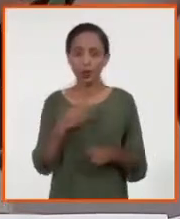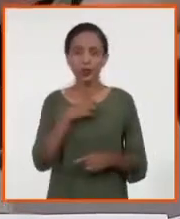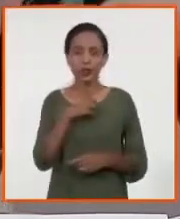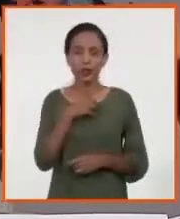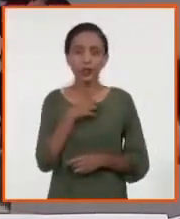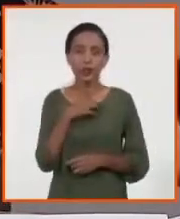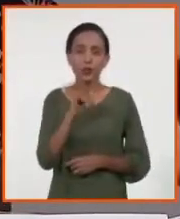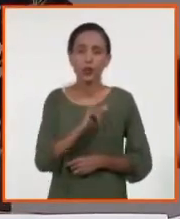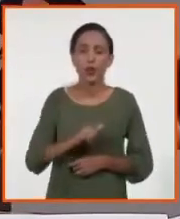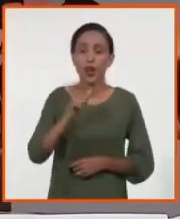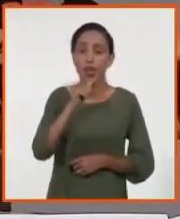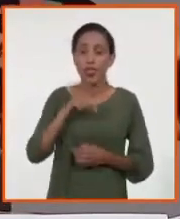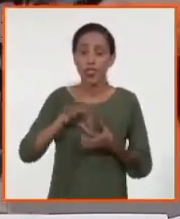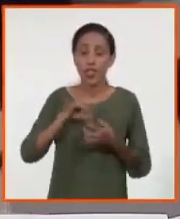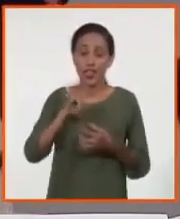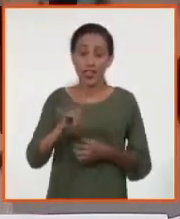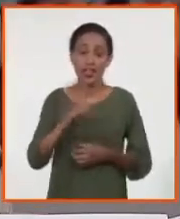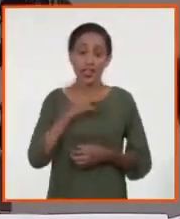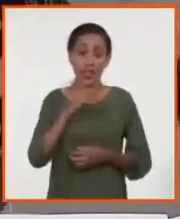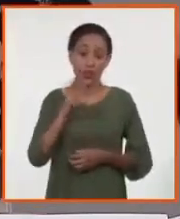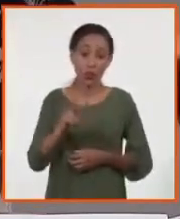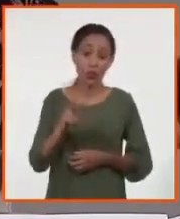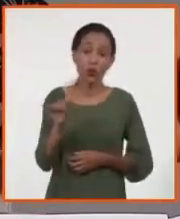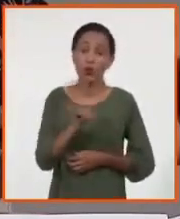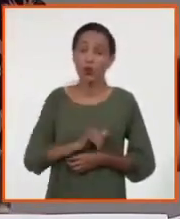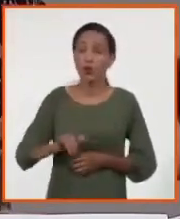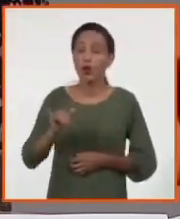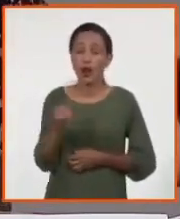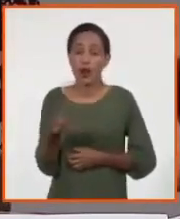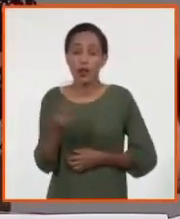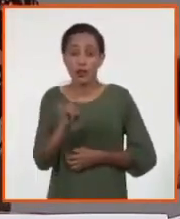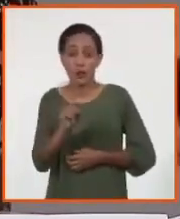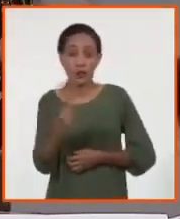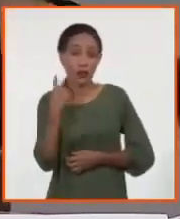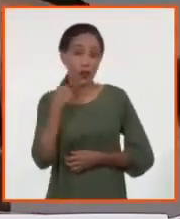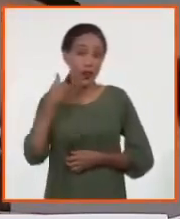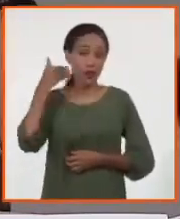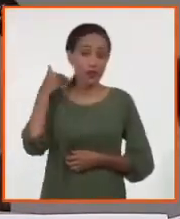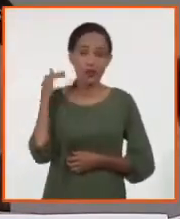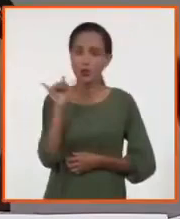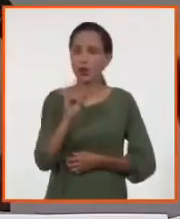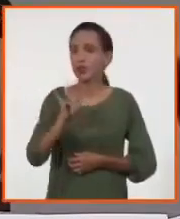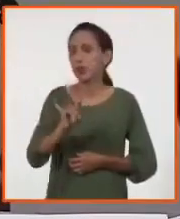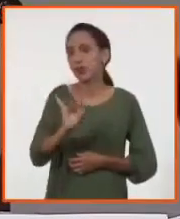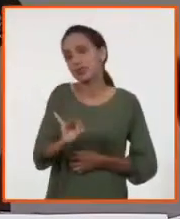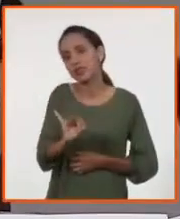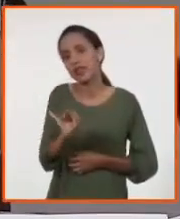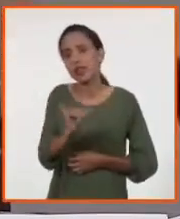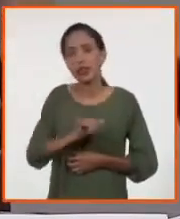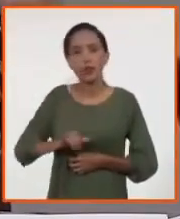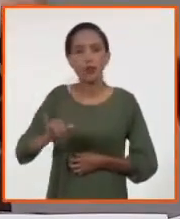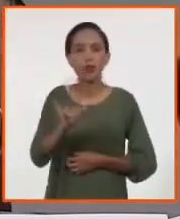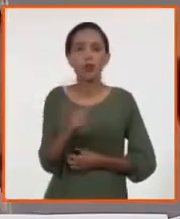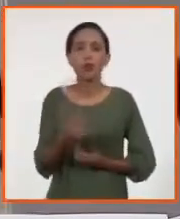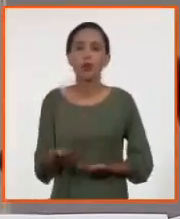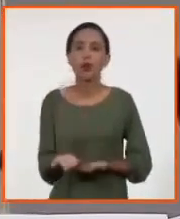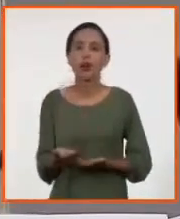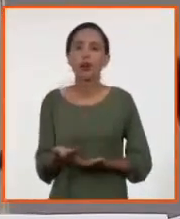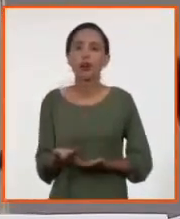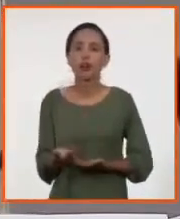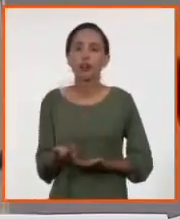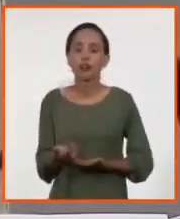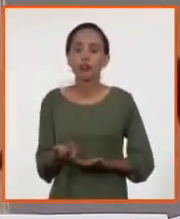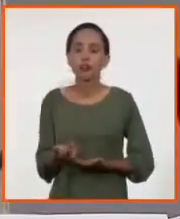dengue 2, del epidemia del 81, o incluso en Santiago, del epidemia del 97, que les dio el 3, pasó prácticamente silente.